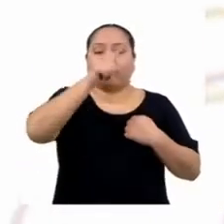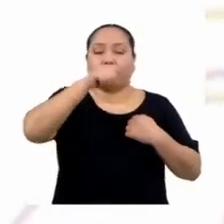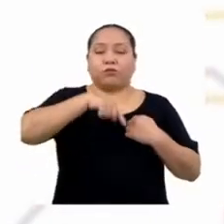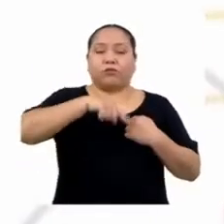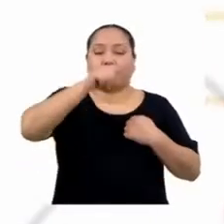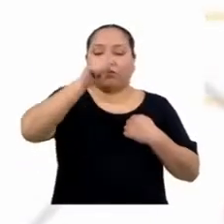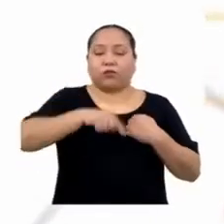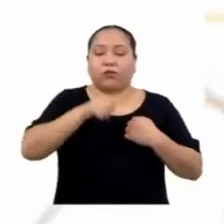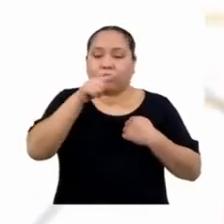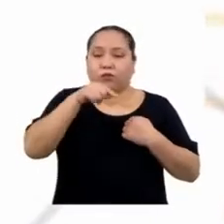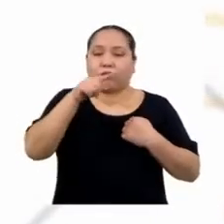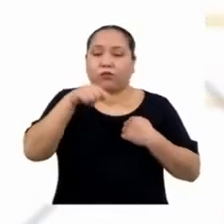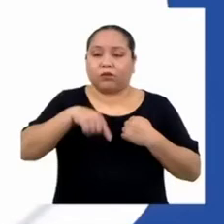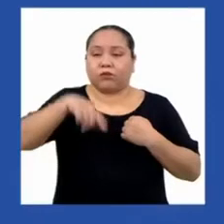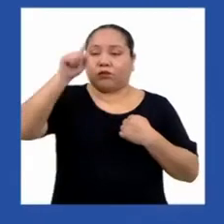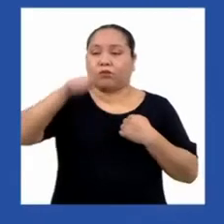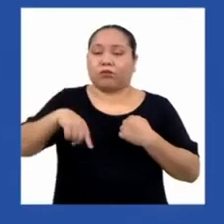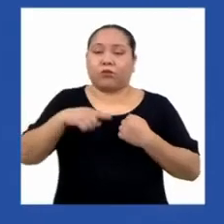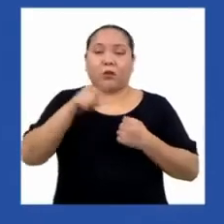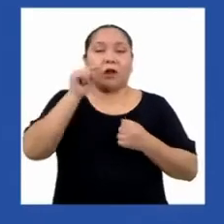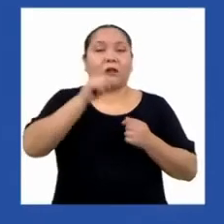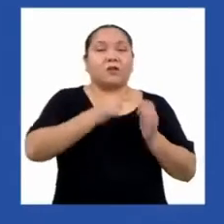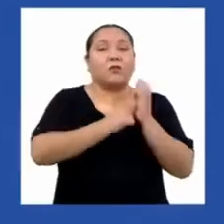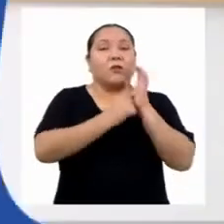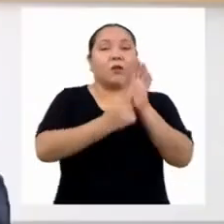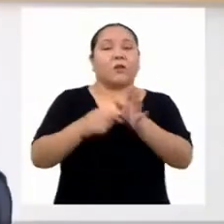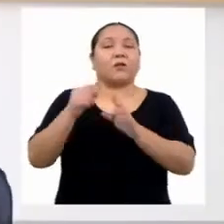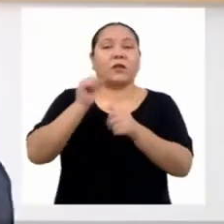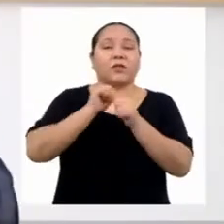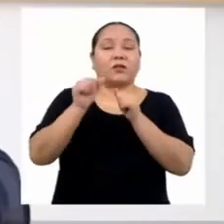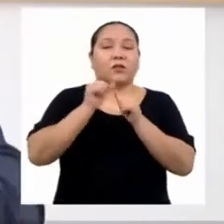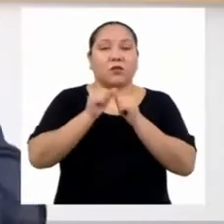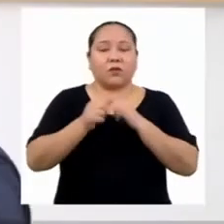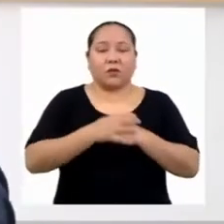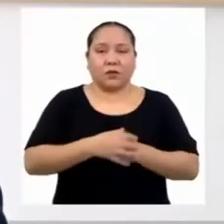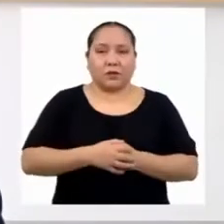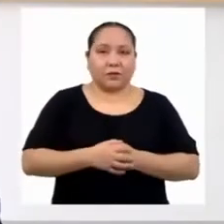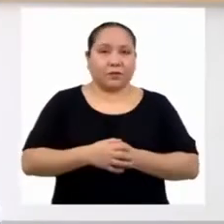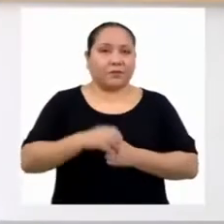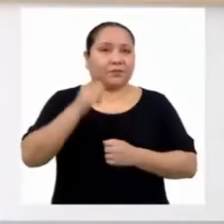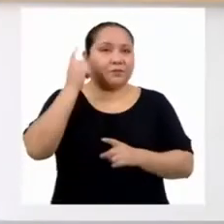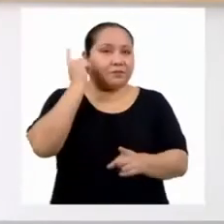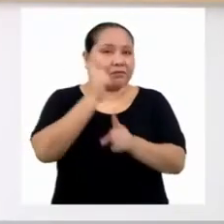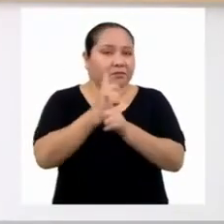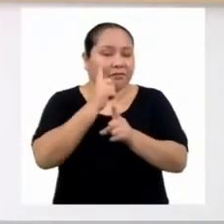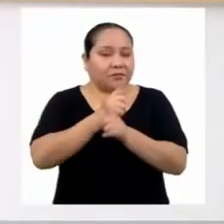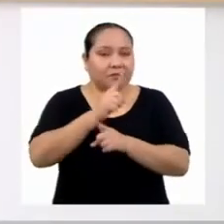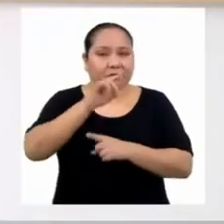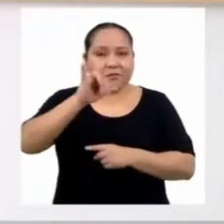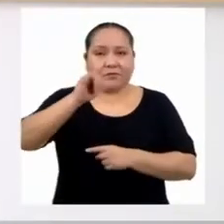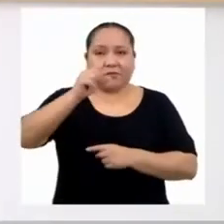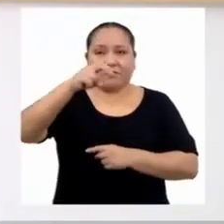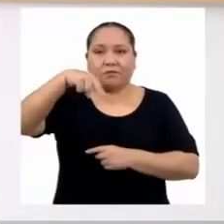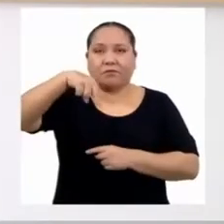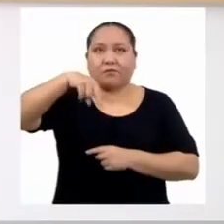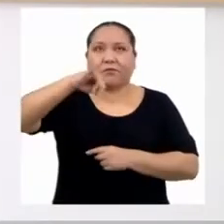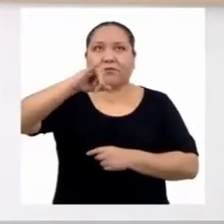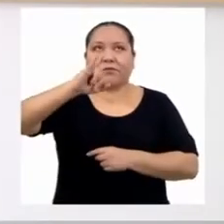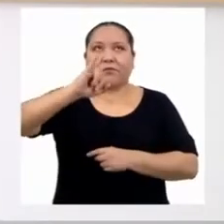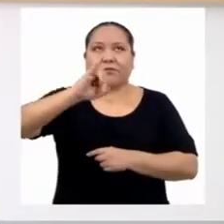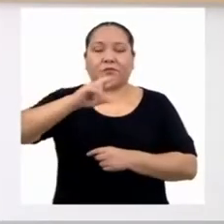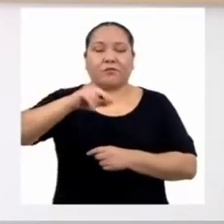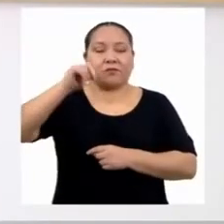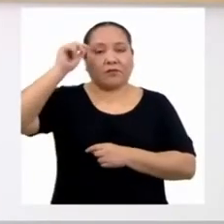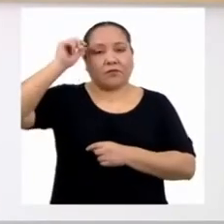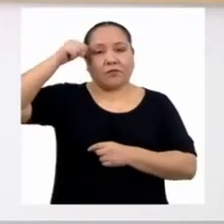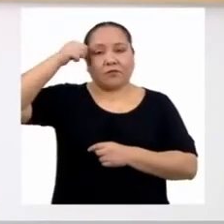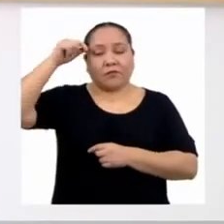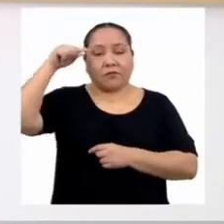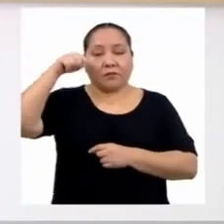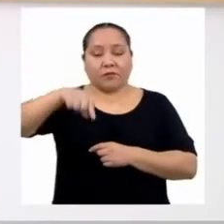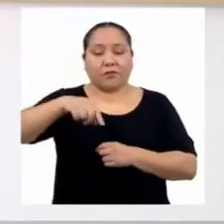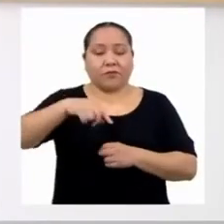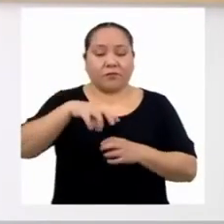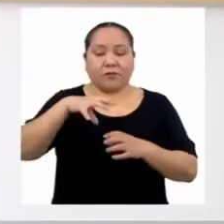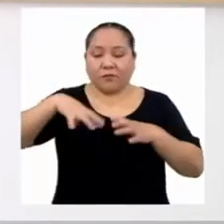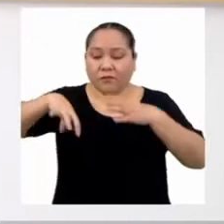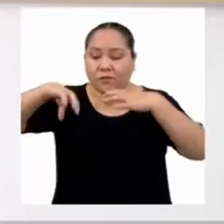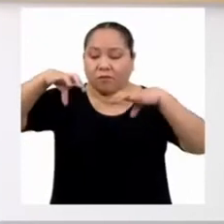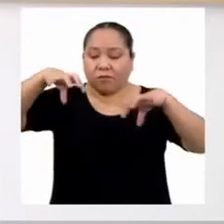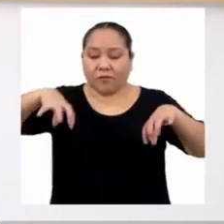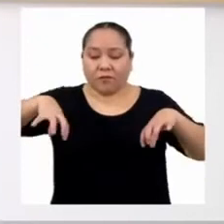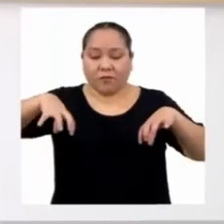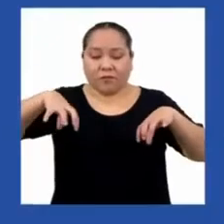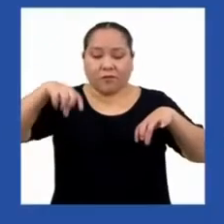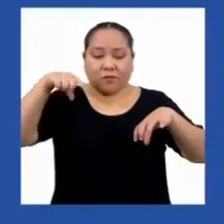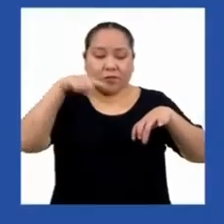pueden expresarse en números. Muy bien, Yanira. Ahora, hay que recordar que en estos dos tipos de variables hay también